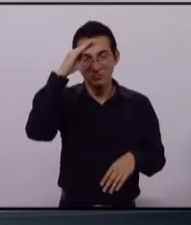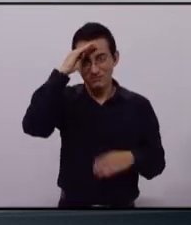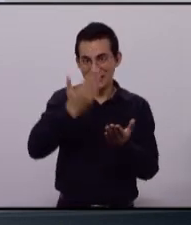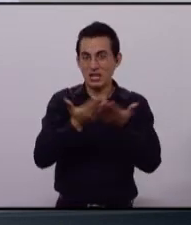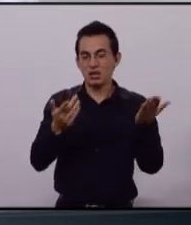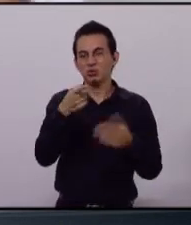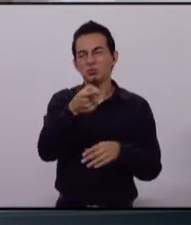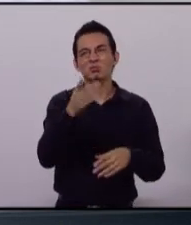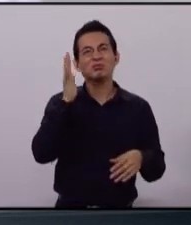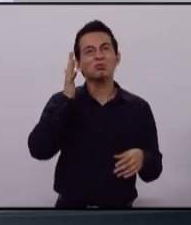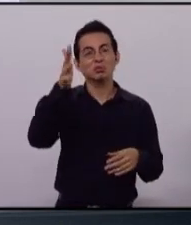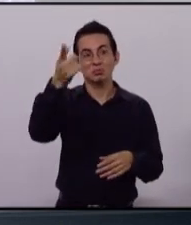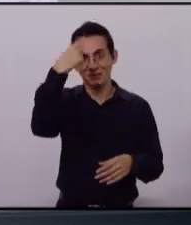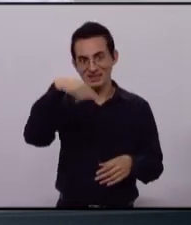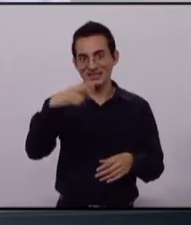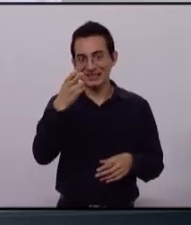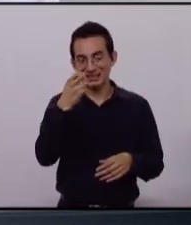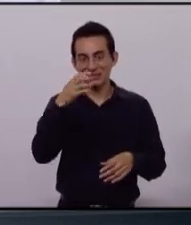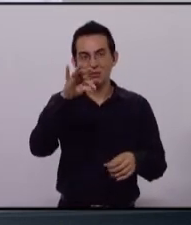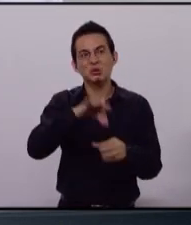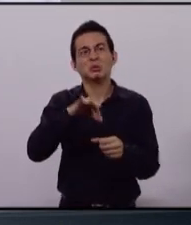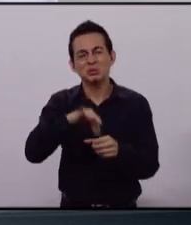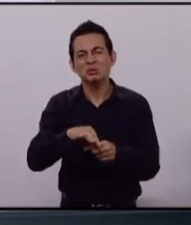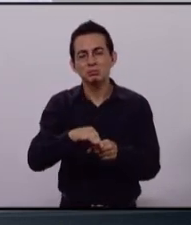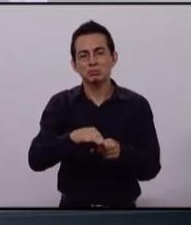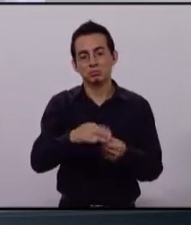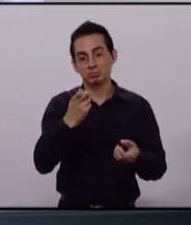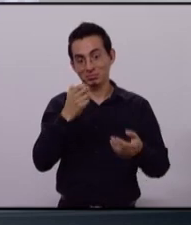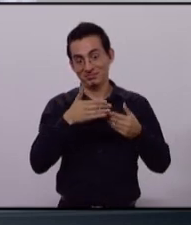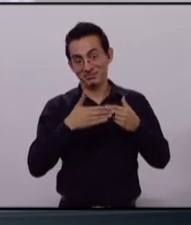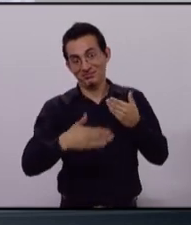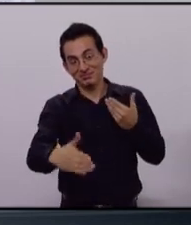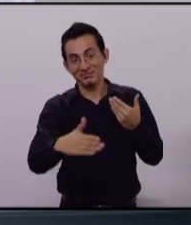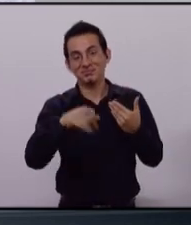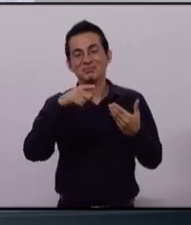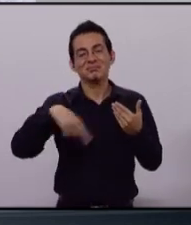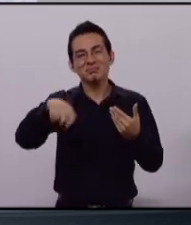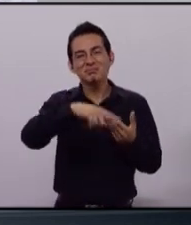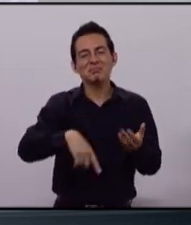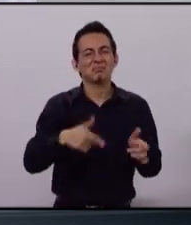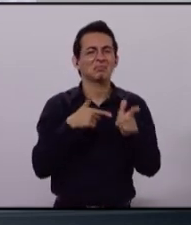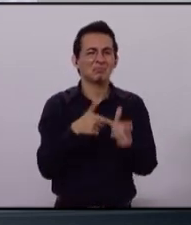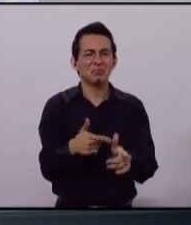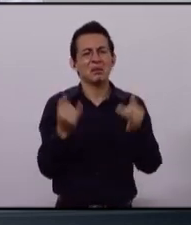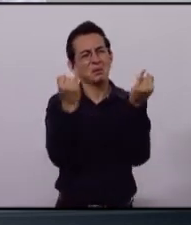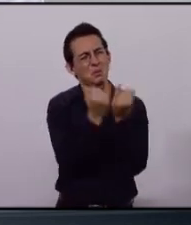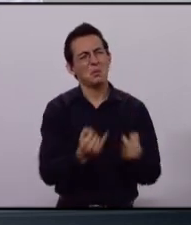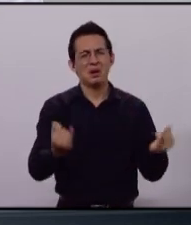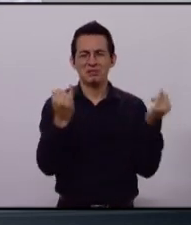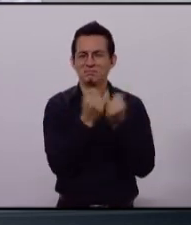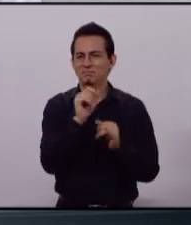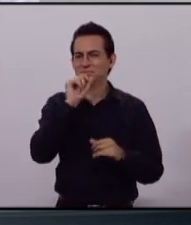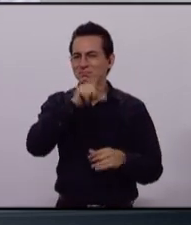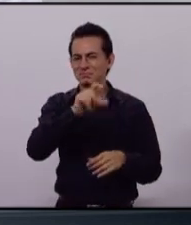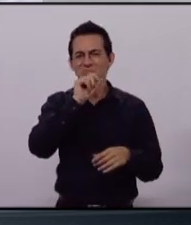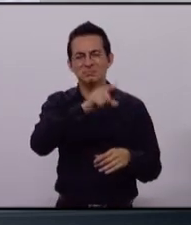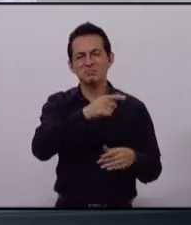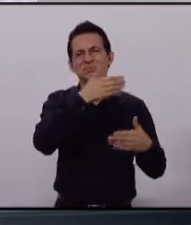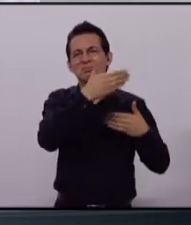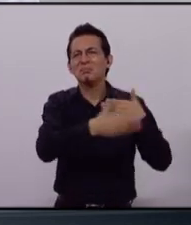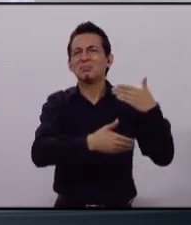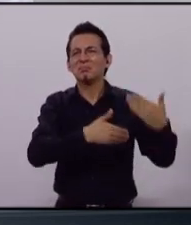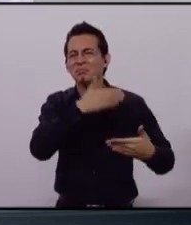en esta elección? Por un lado, pues a los herederos de las viejas mañas, de la corrupción, del sistema ya